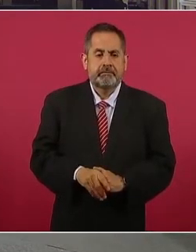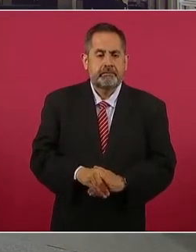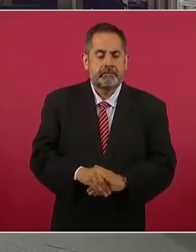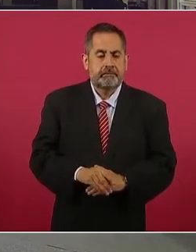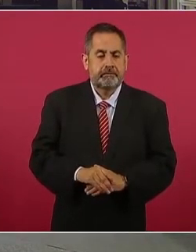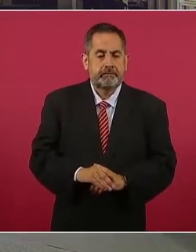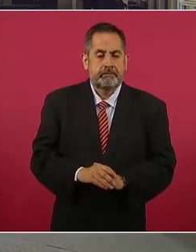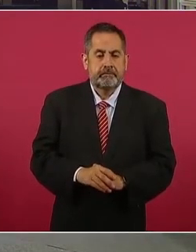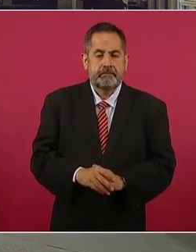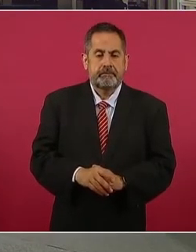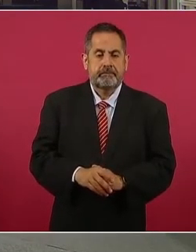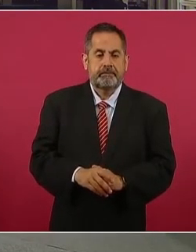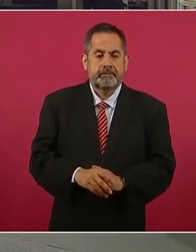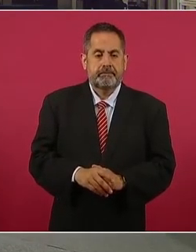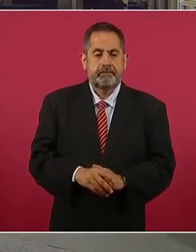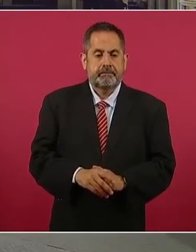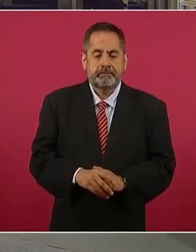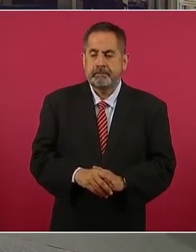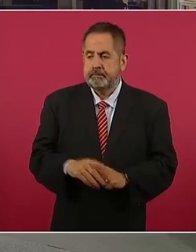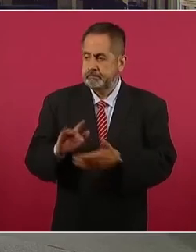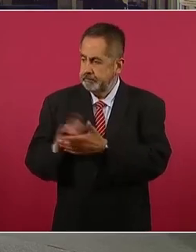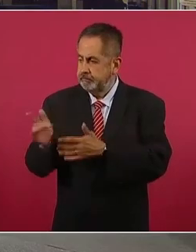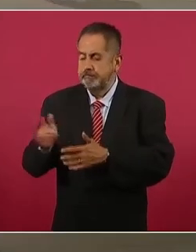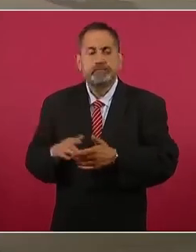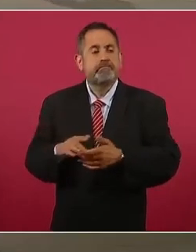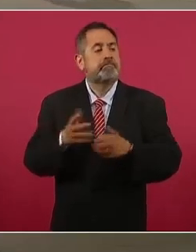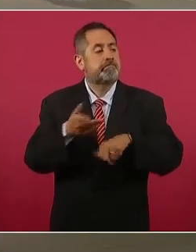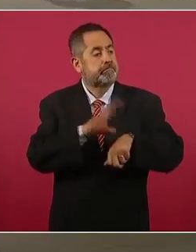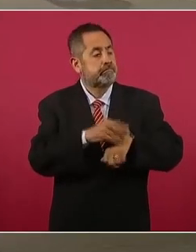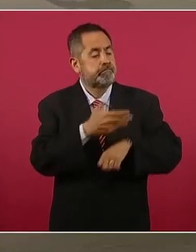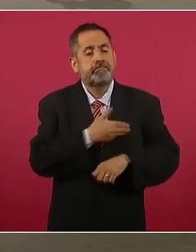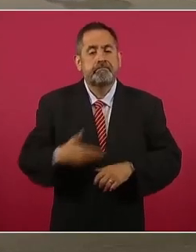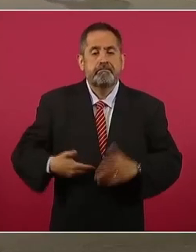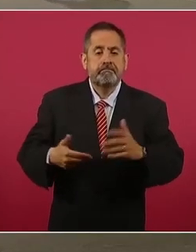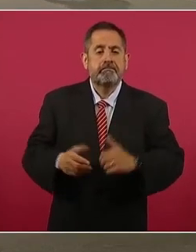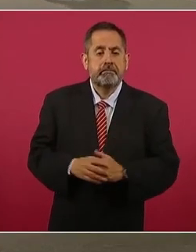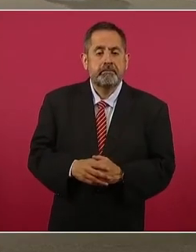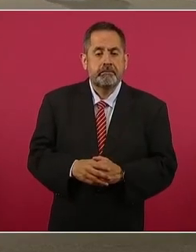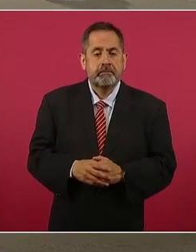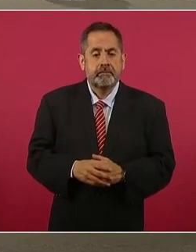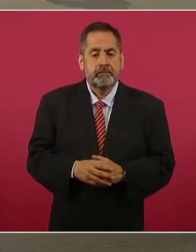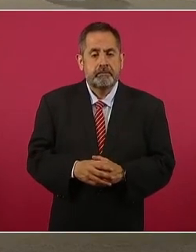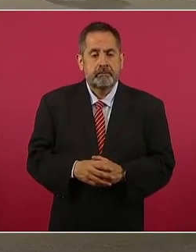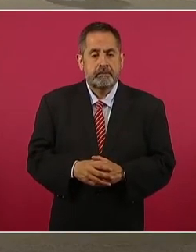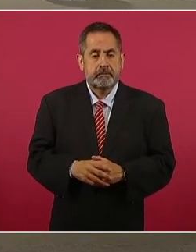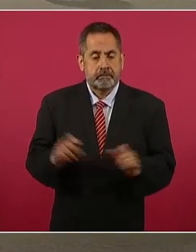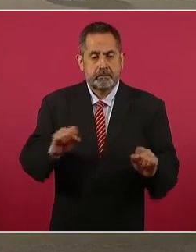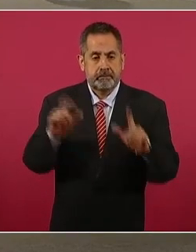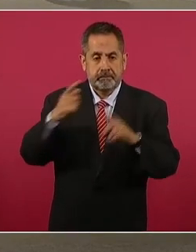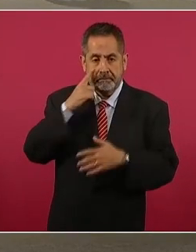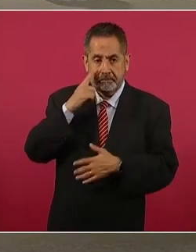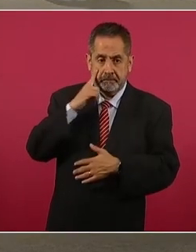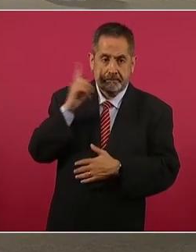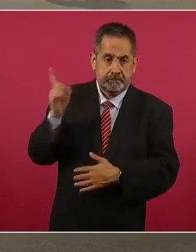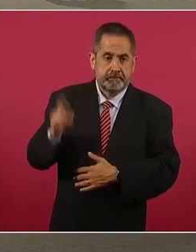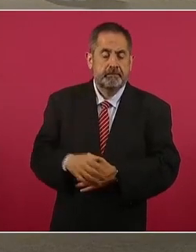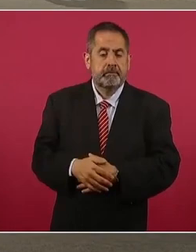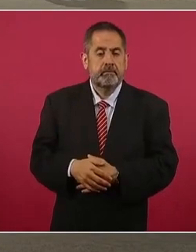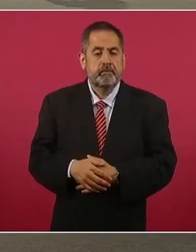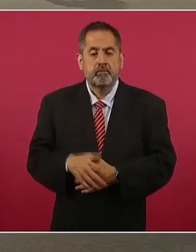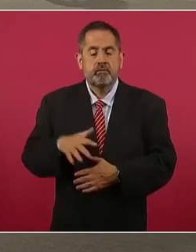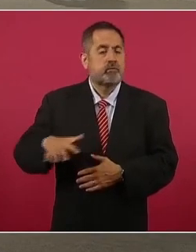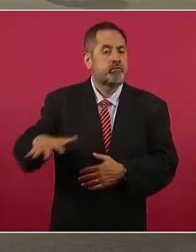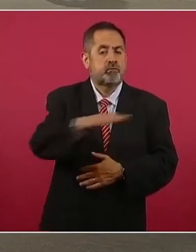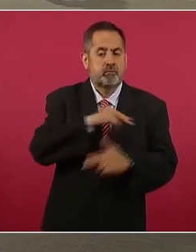Gracias, ingeniera. Con su permiso, señor presidente. Pasa la primera, por favor. Los humanos